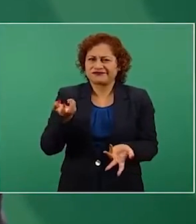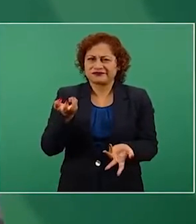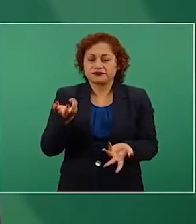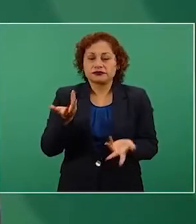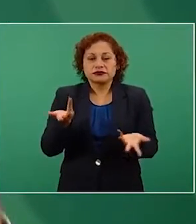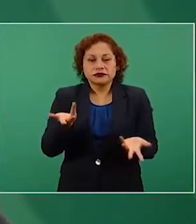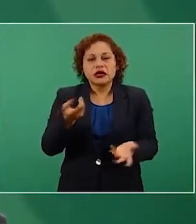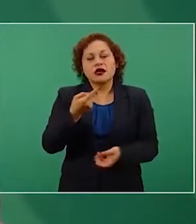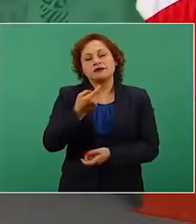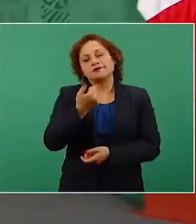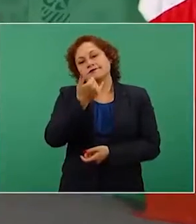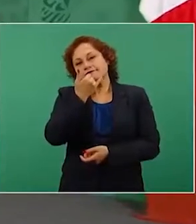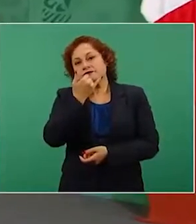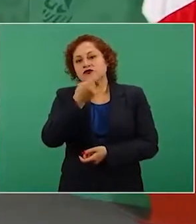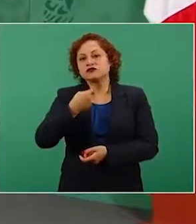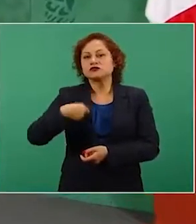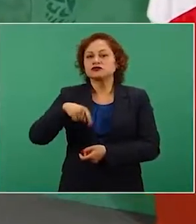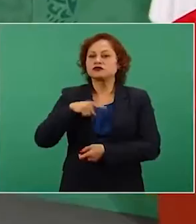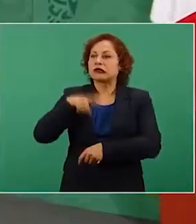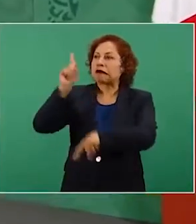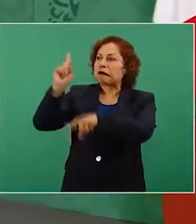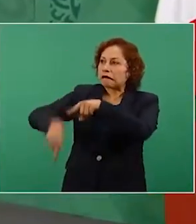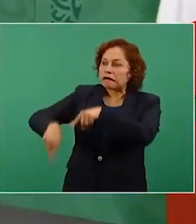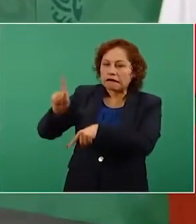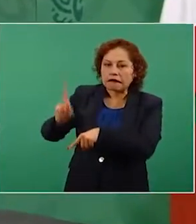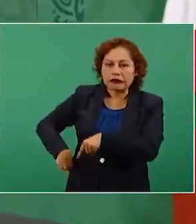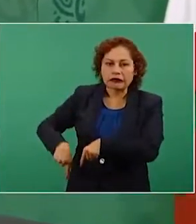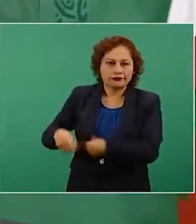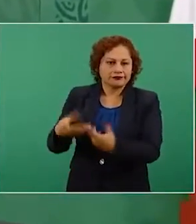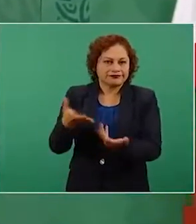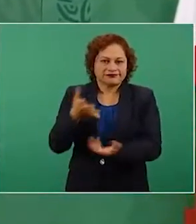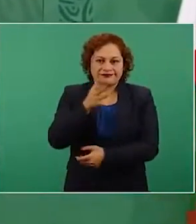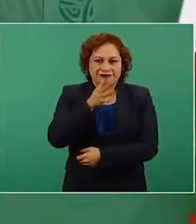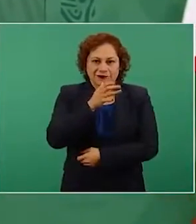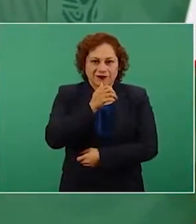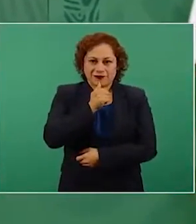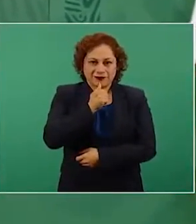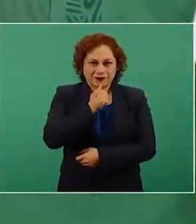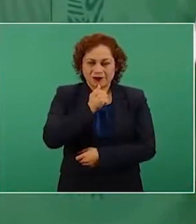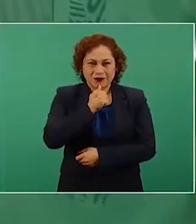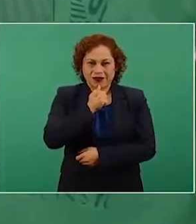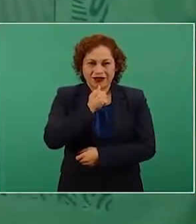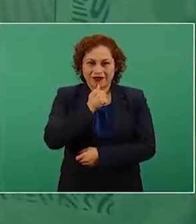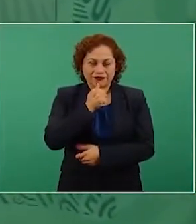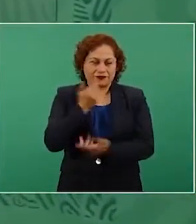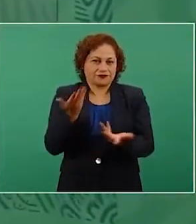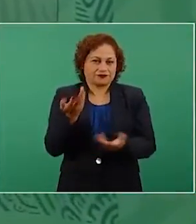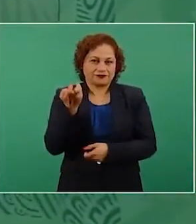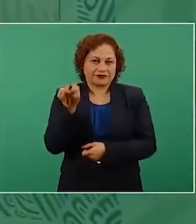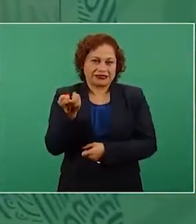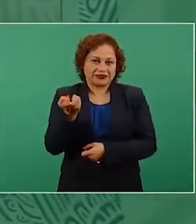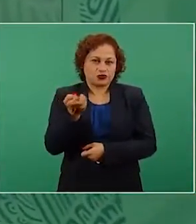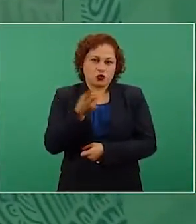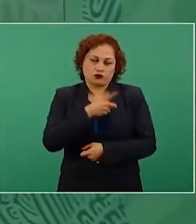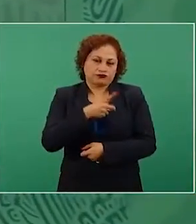destruir, o sea, no sería eso adecuado, correcto.